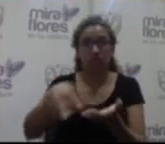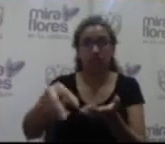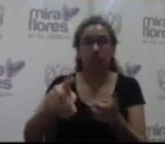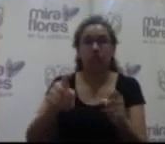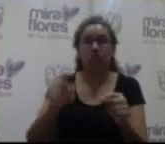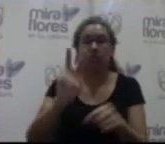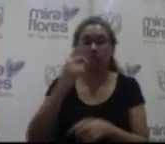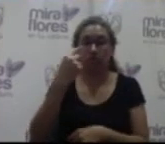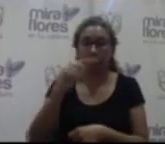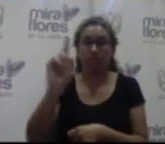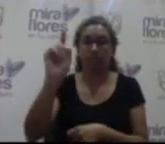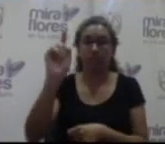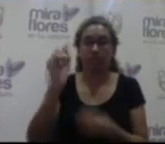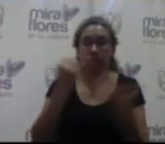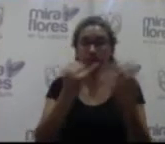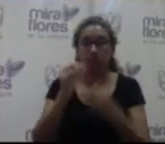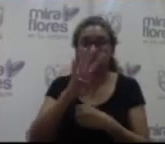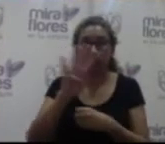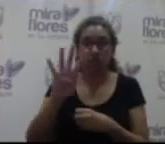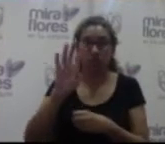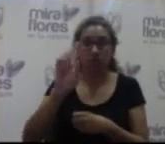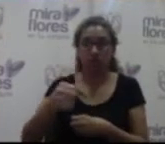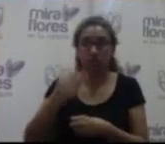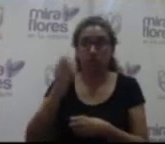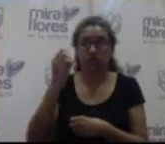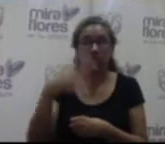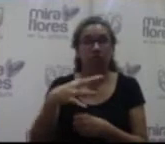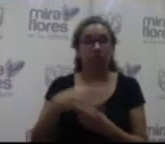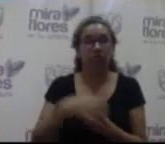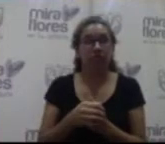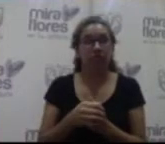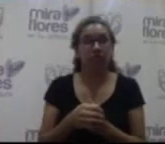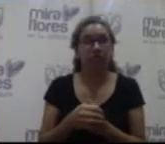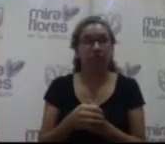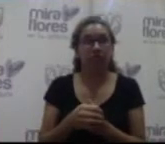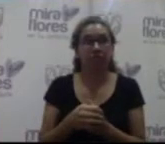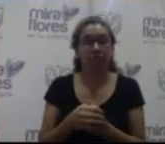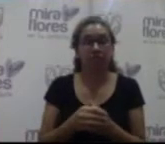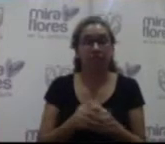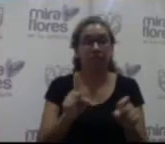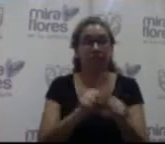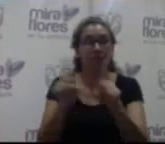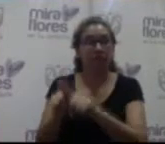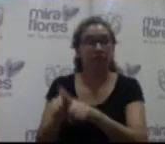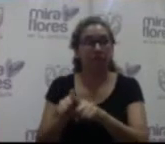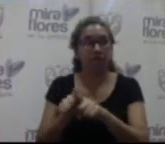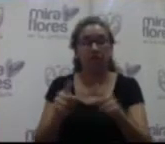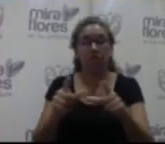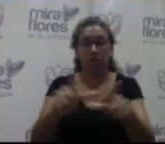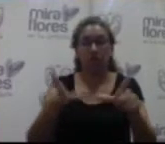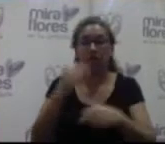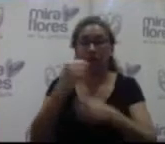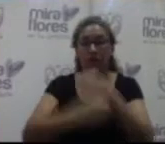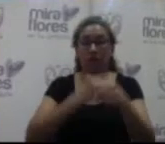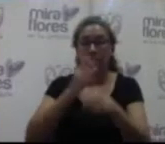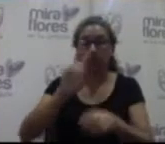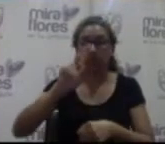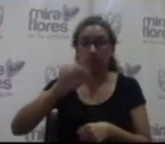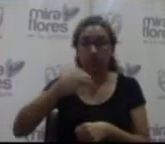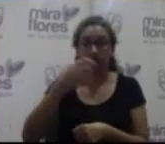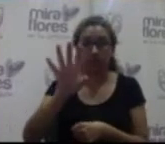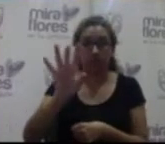asciende a 2.644.498 soles la ejecución está prevista para el año 2019